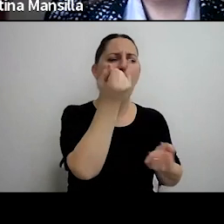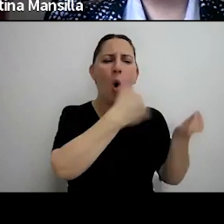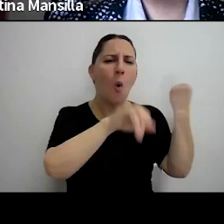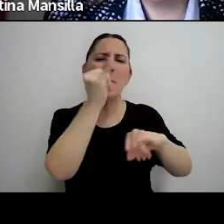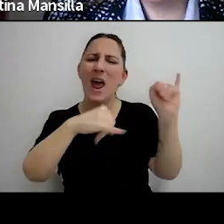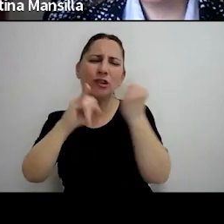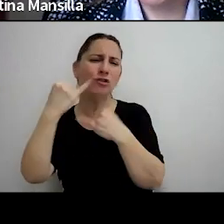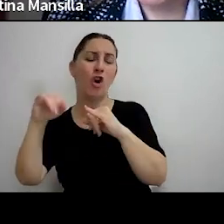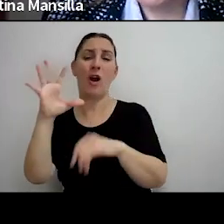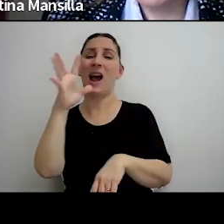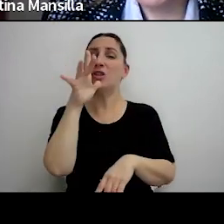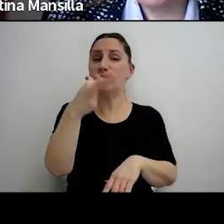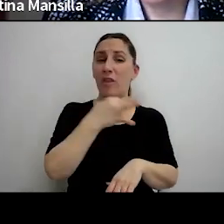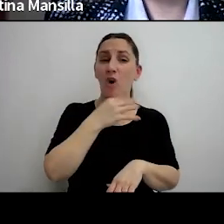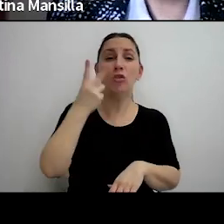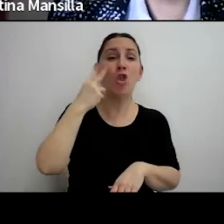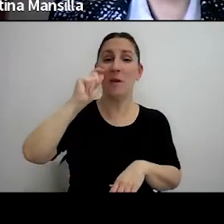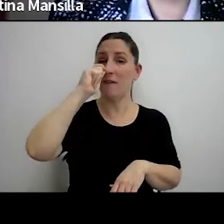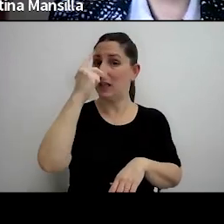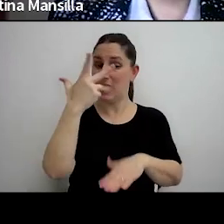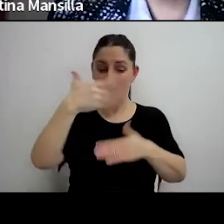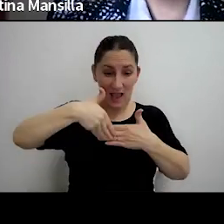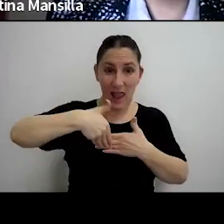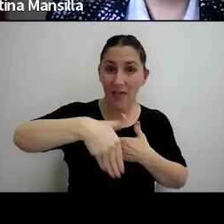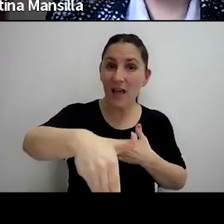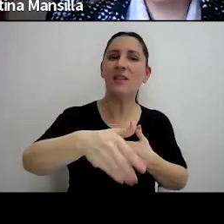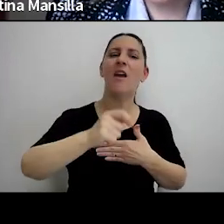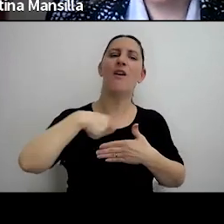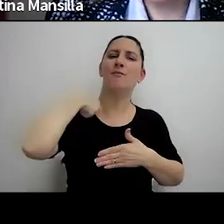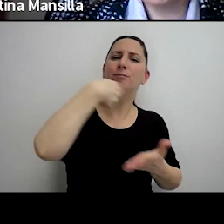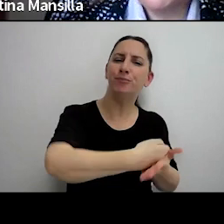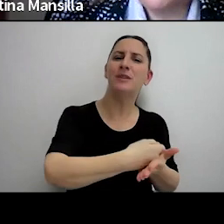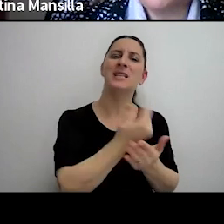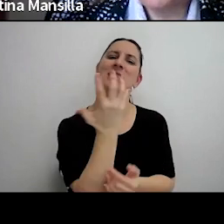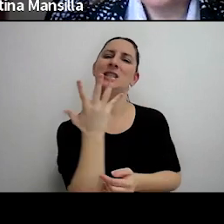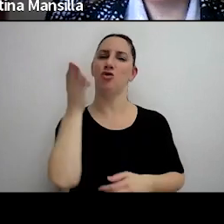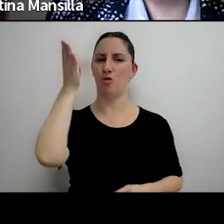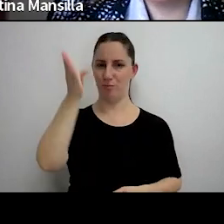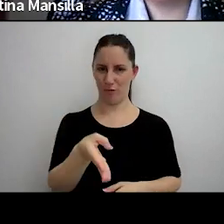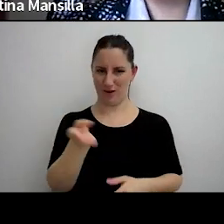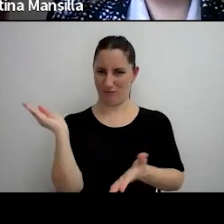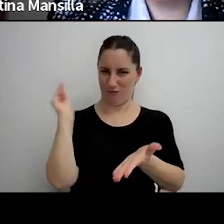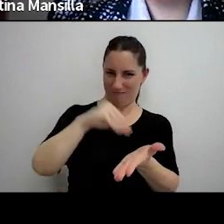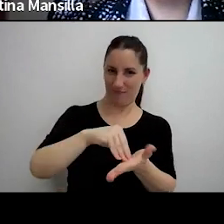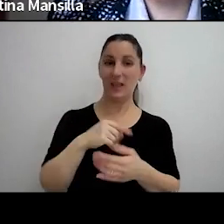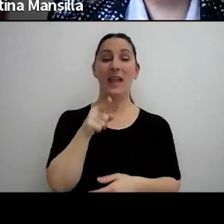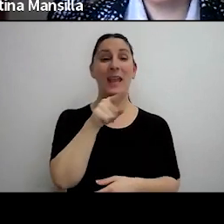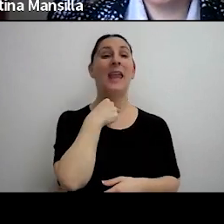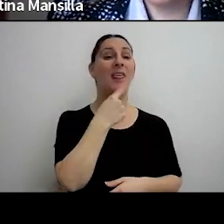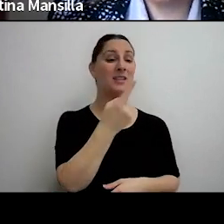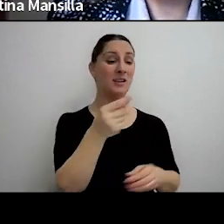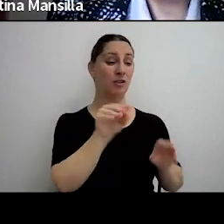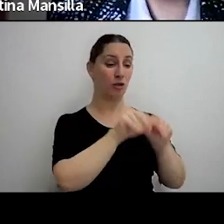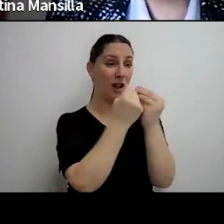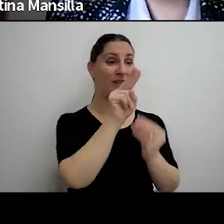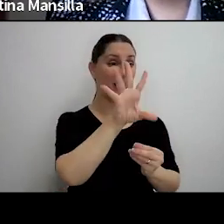partir del 14 de agosto de 2023 a una alícuota del 5%. Es decir, de ese 25 pasa